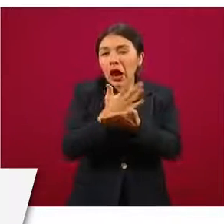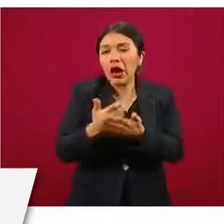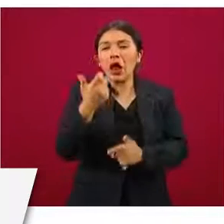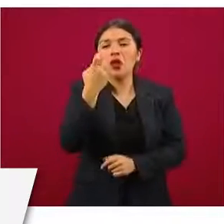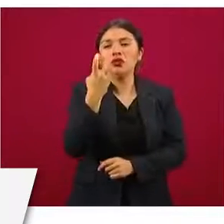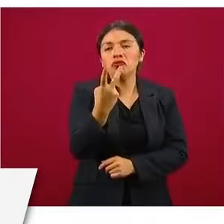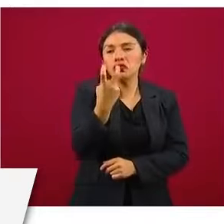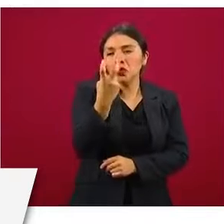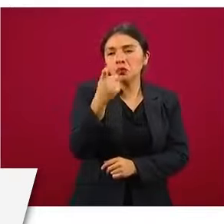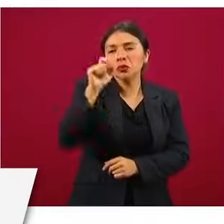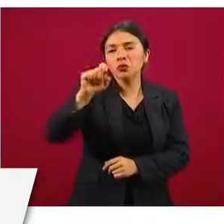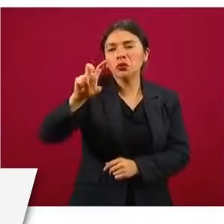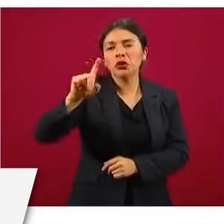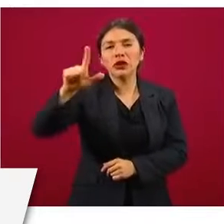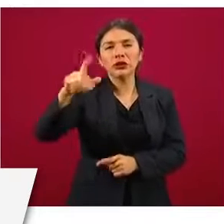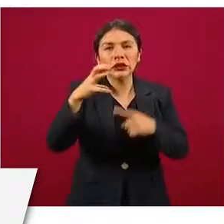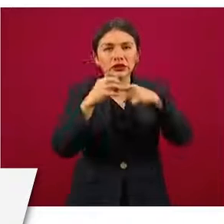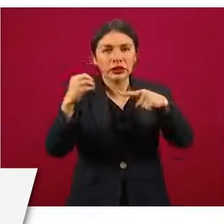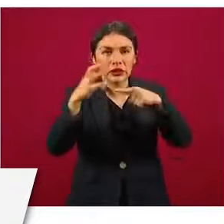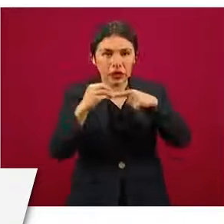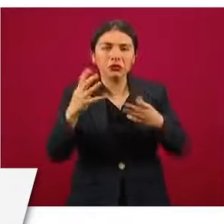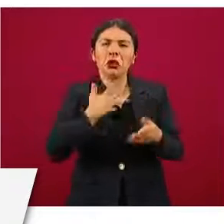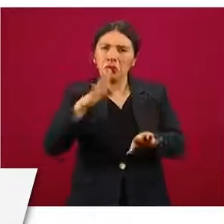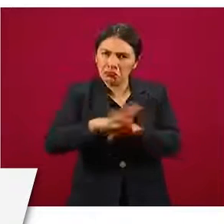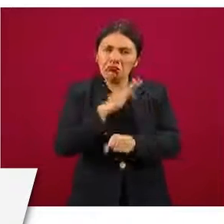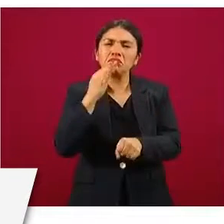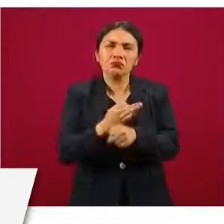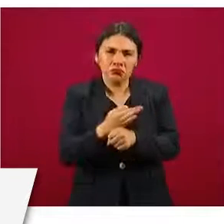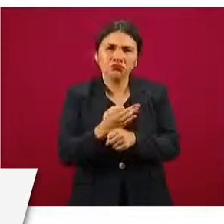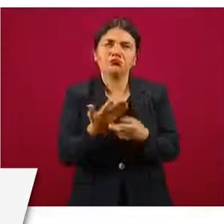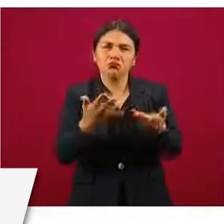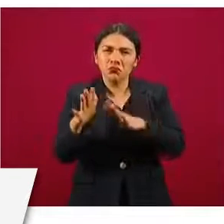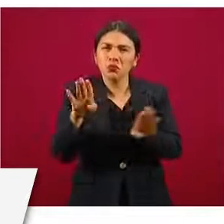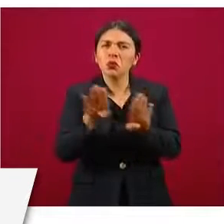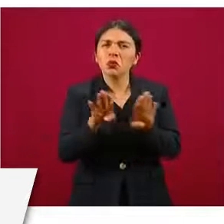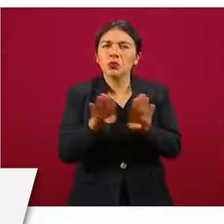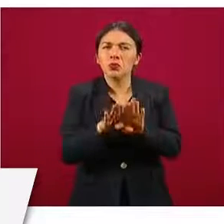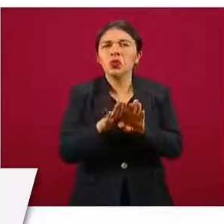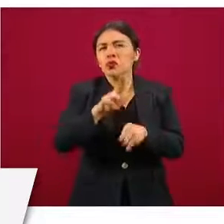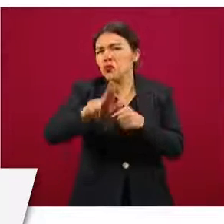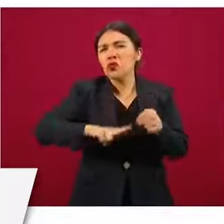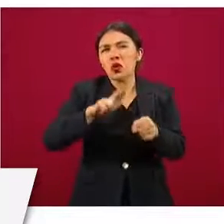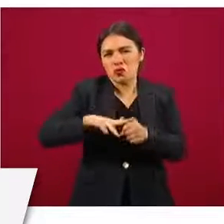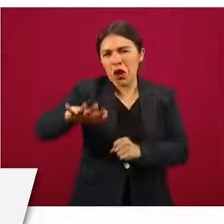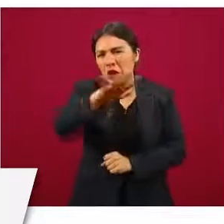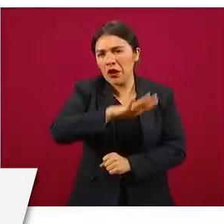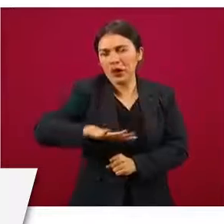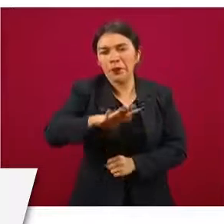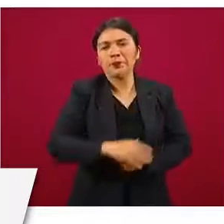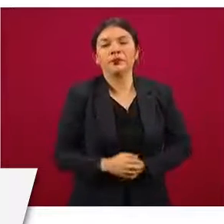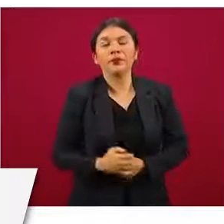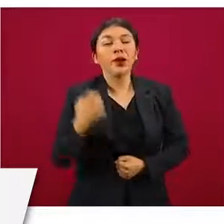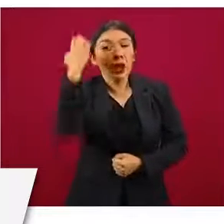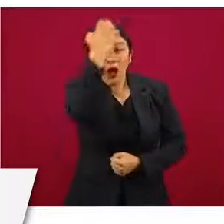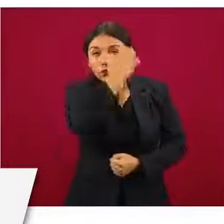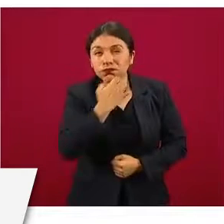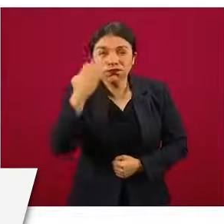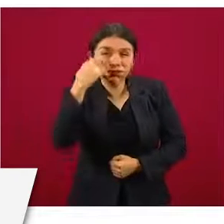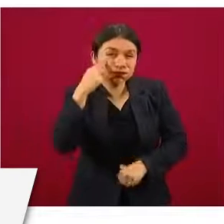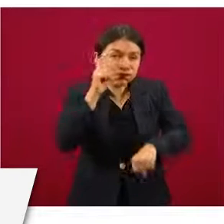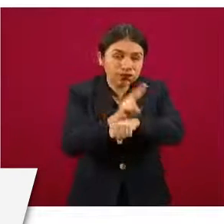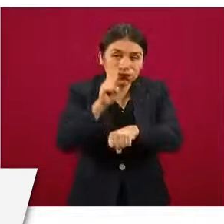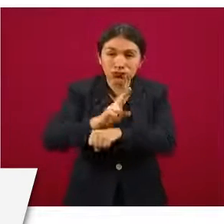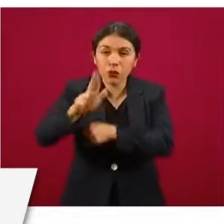centavos, estabilidad en los precios de manera general. Las verificaciones ordinarias